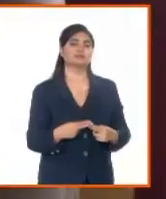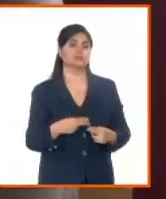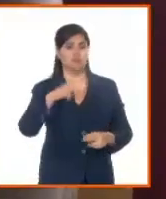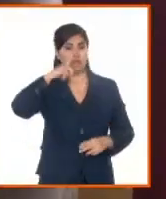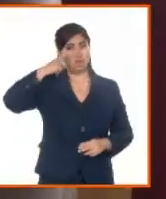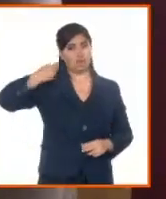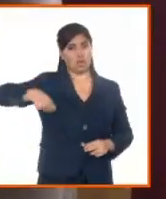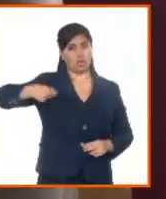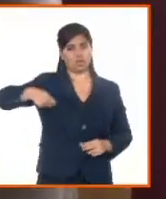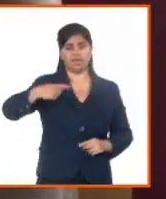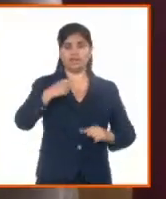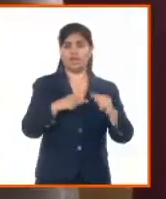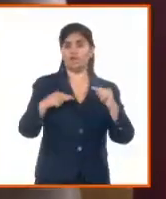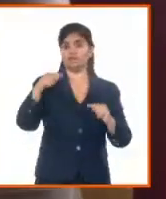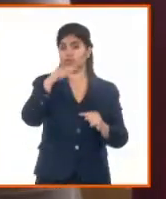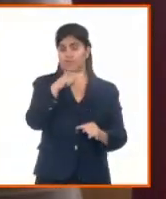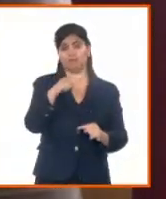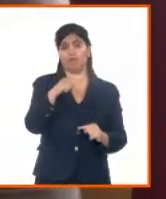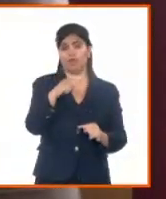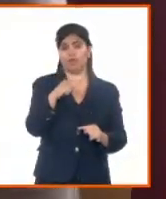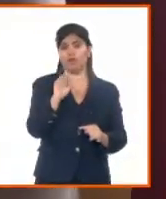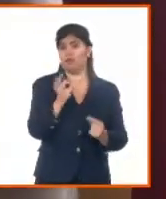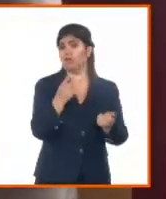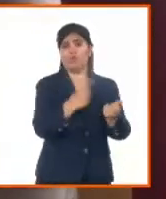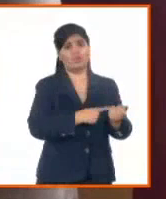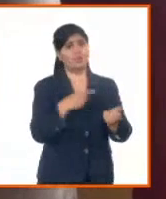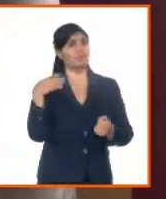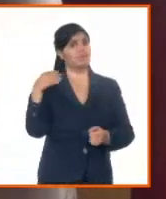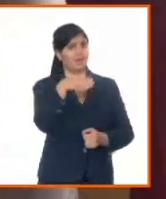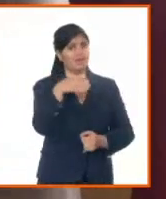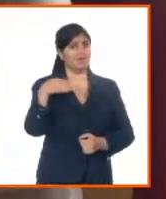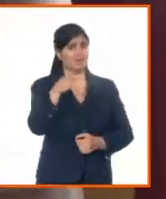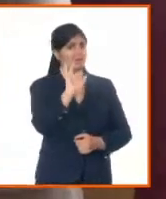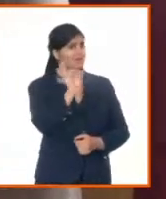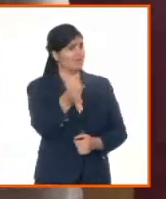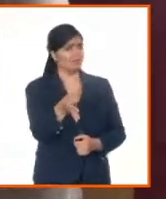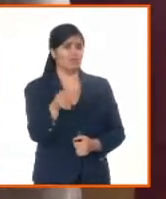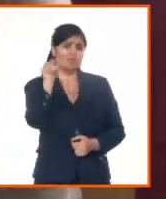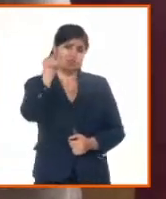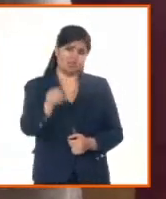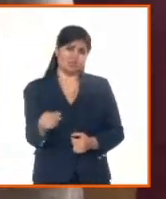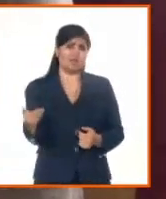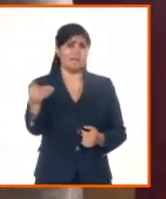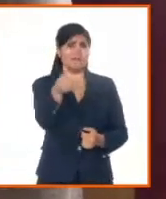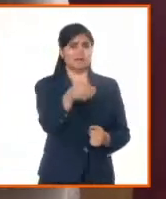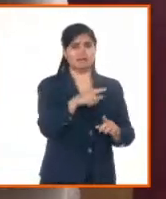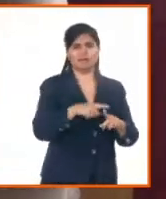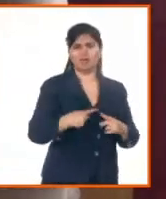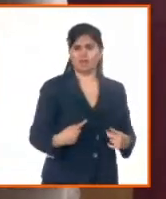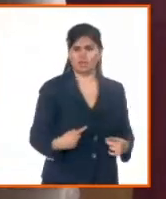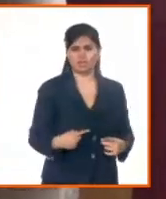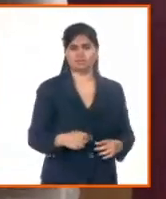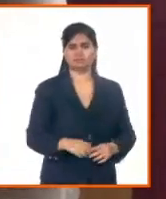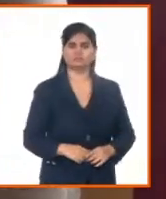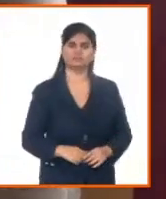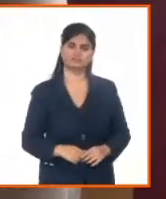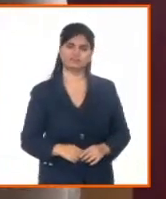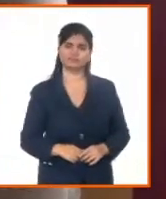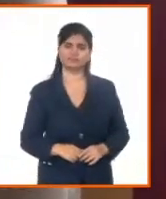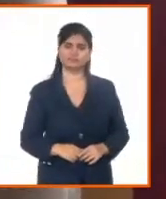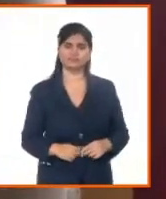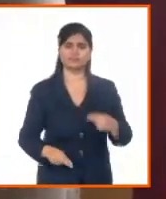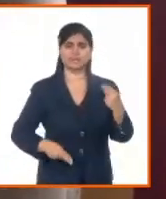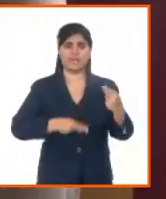fundamentalmente, por lo que más las personas acuden es para la realización de